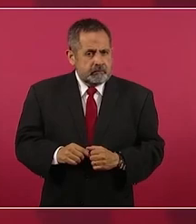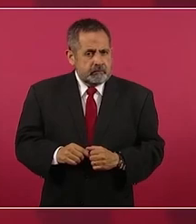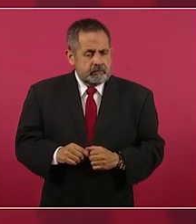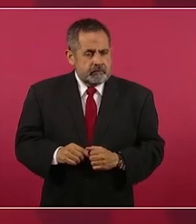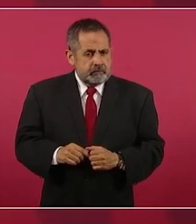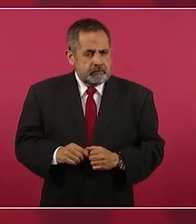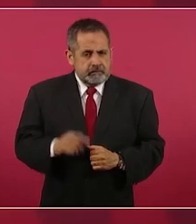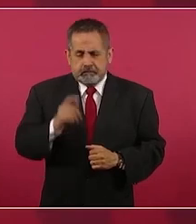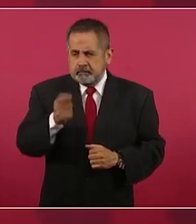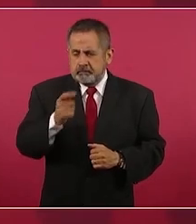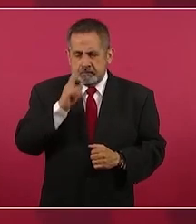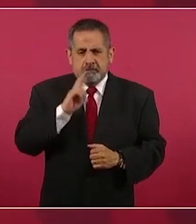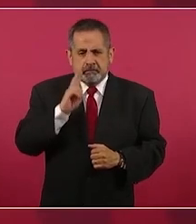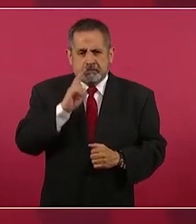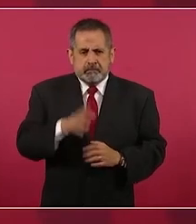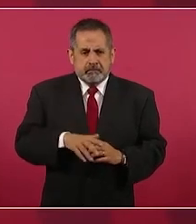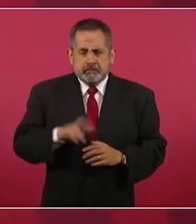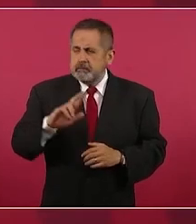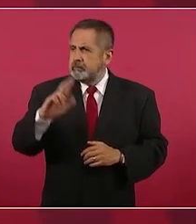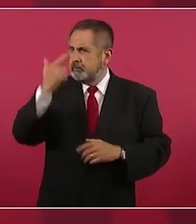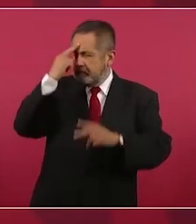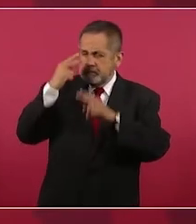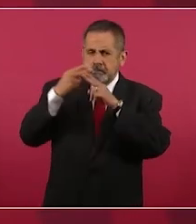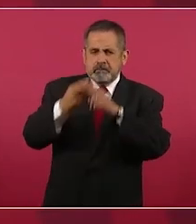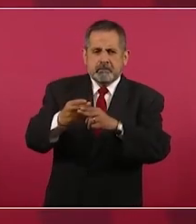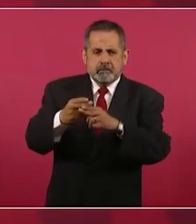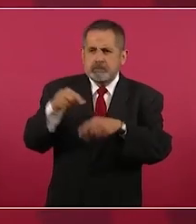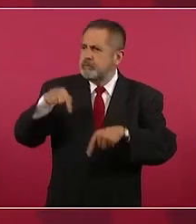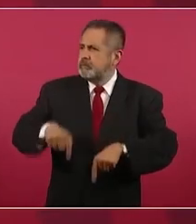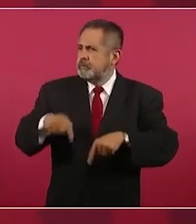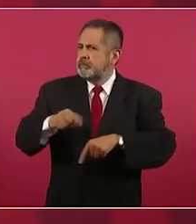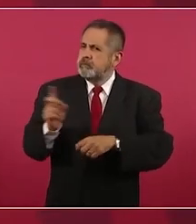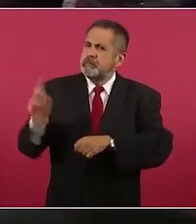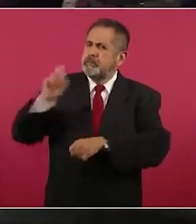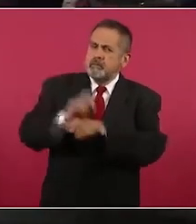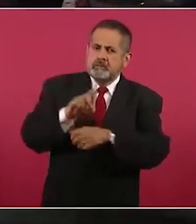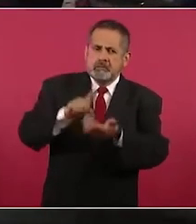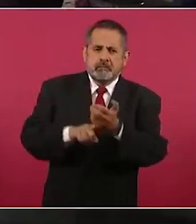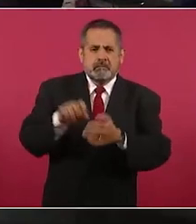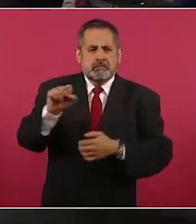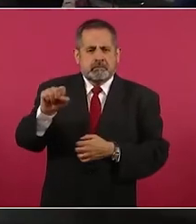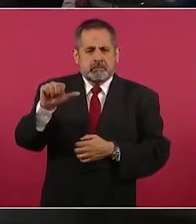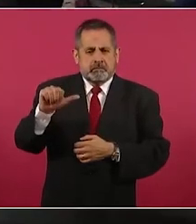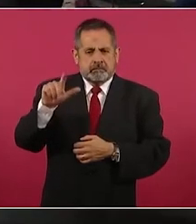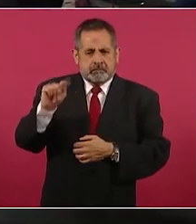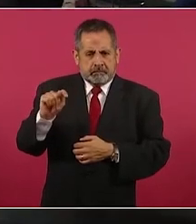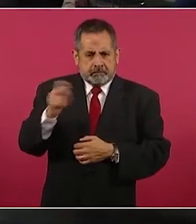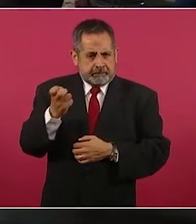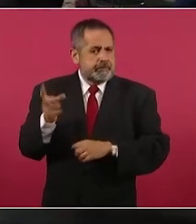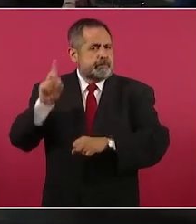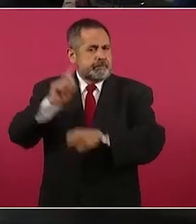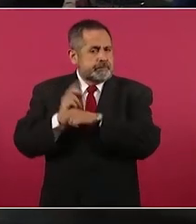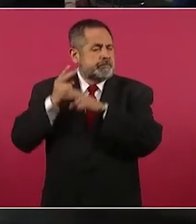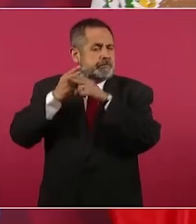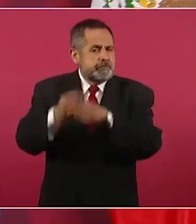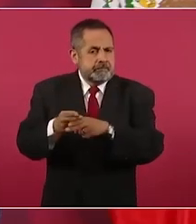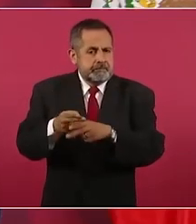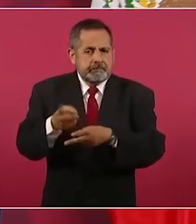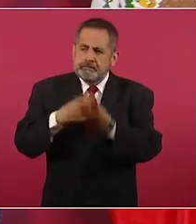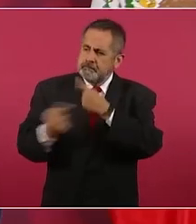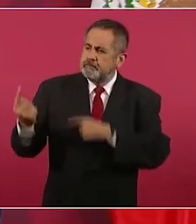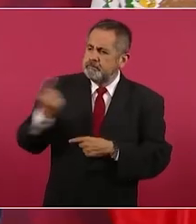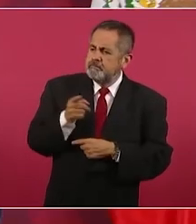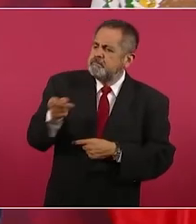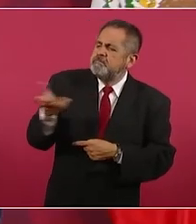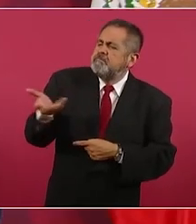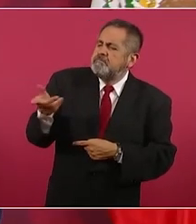Pues vamos a recordar el aniversario del SAT aquí, en la mañanera. Que nos expliquen qué han hecho.